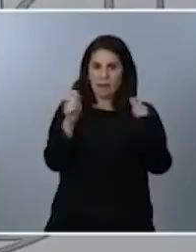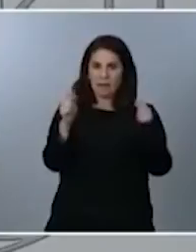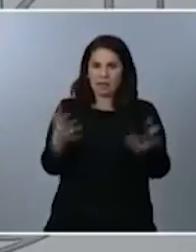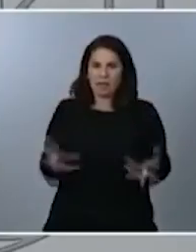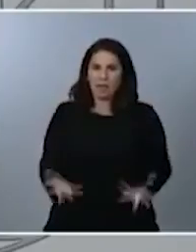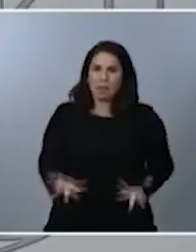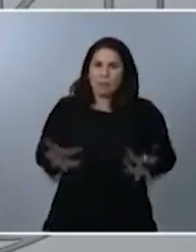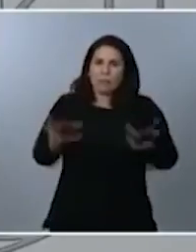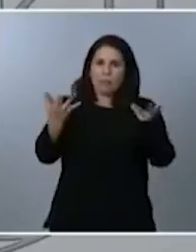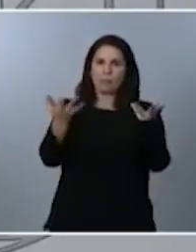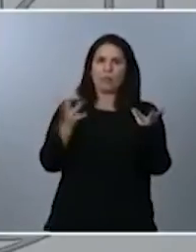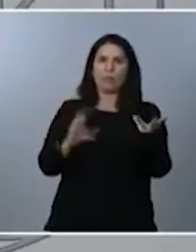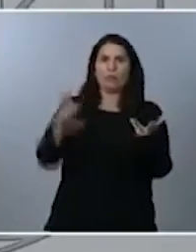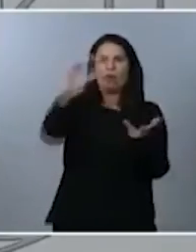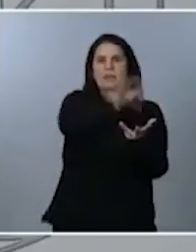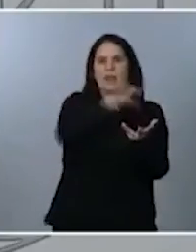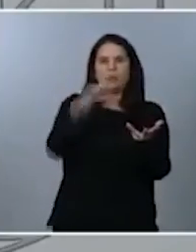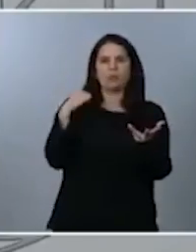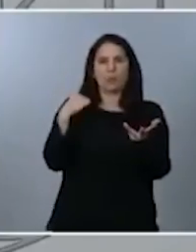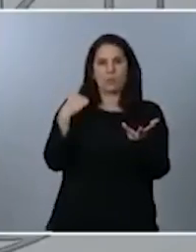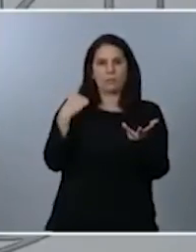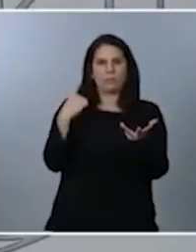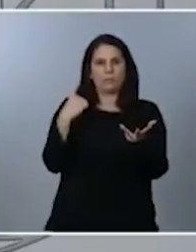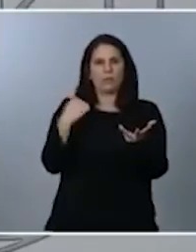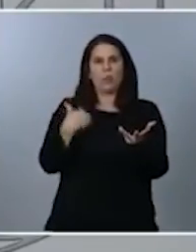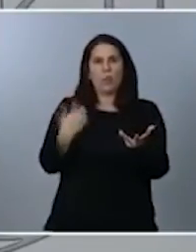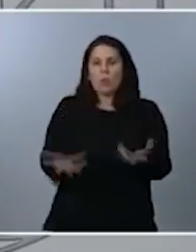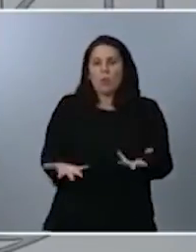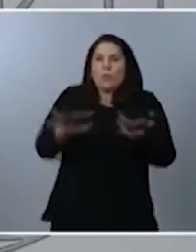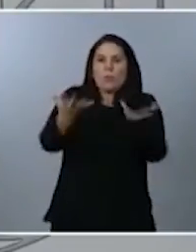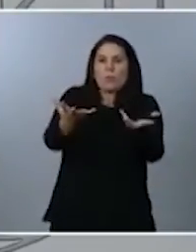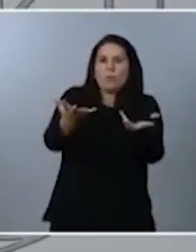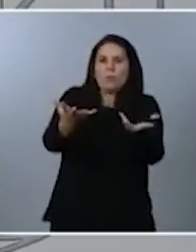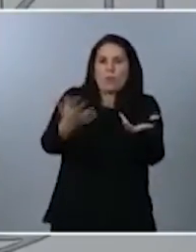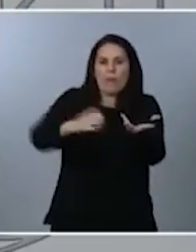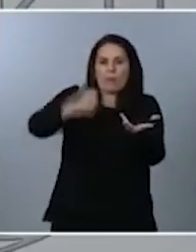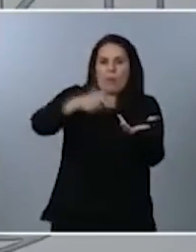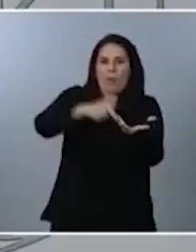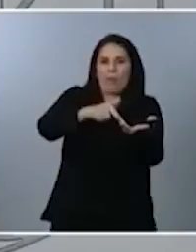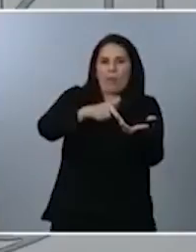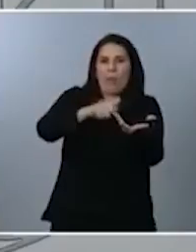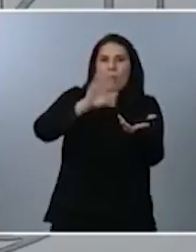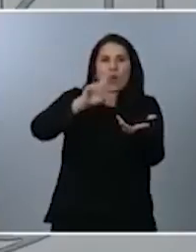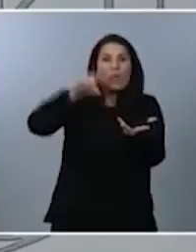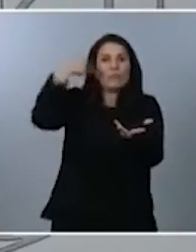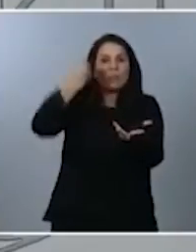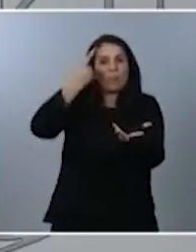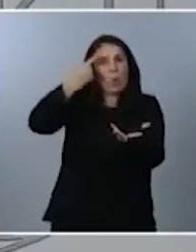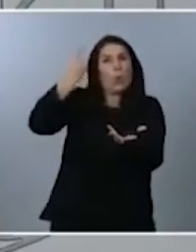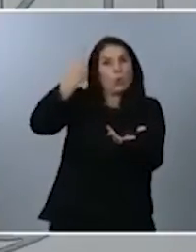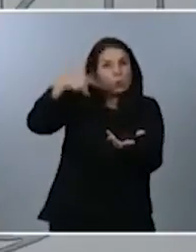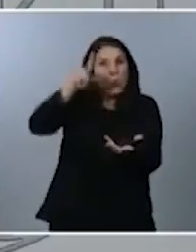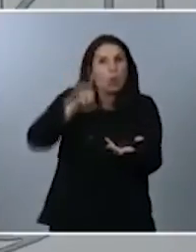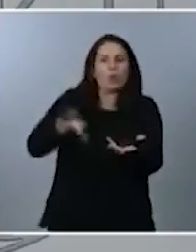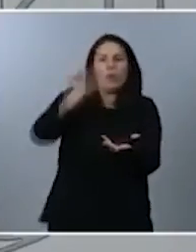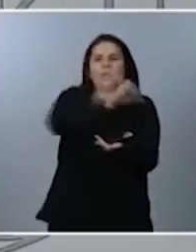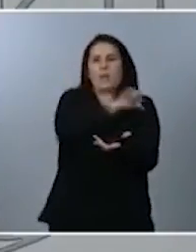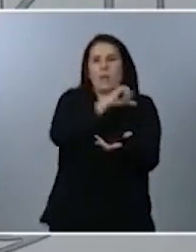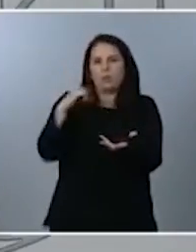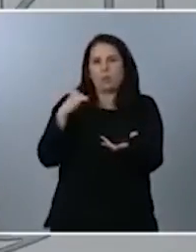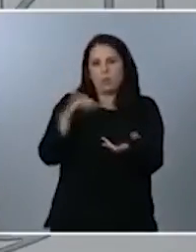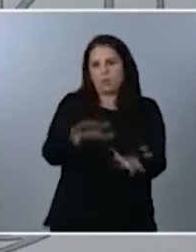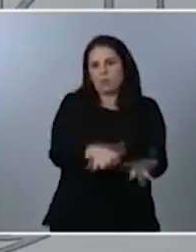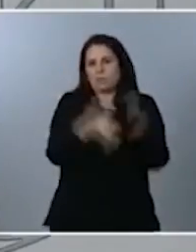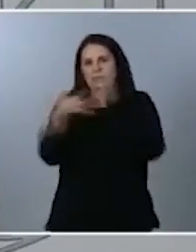territorio las medidas de restricción, las medidas de contundencia que nos permitan contener la expansión de la